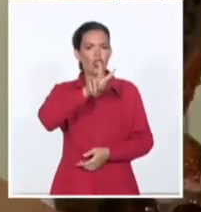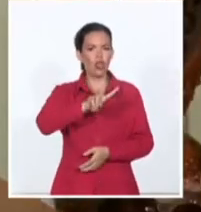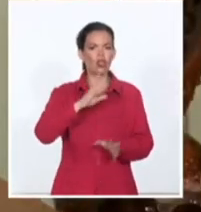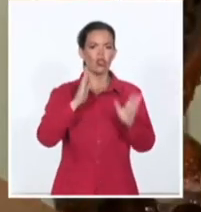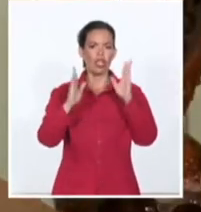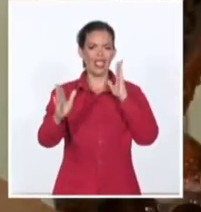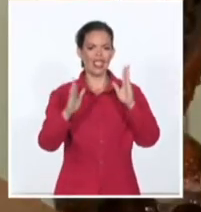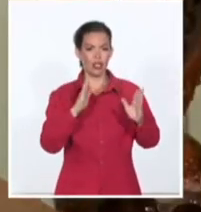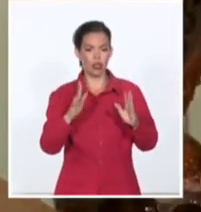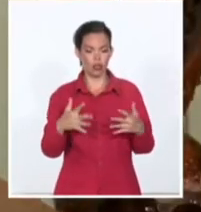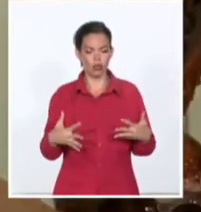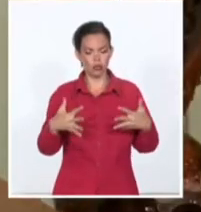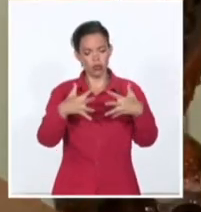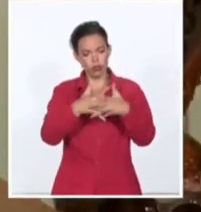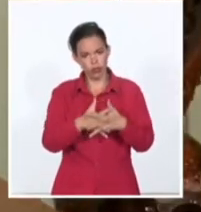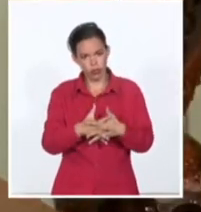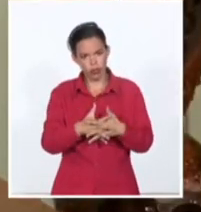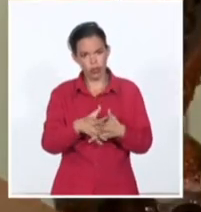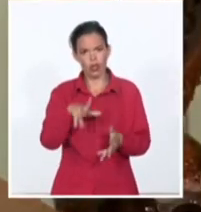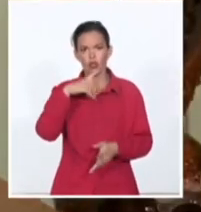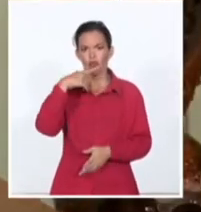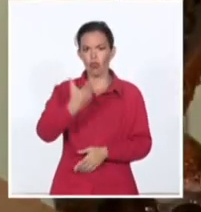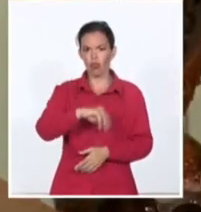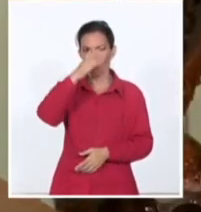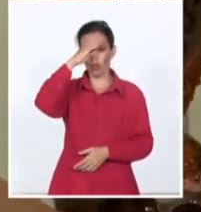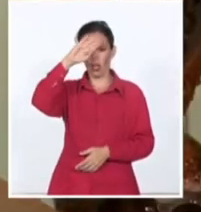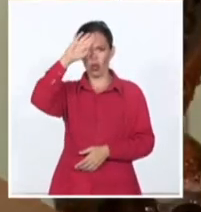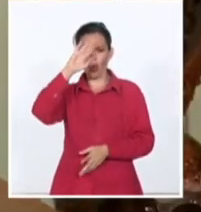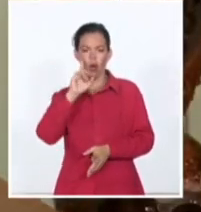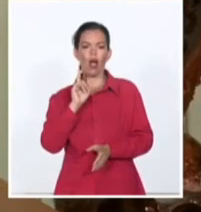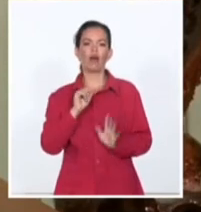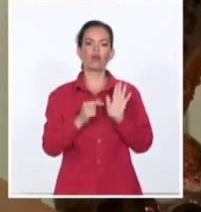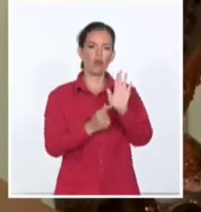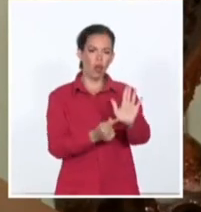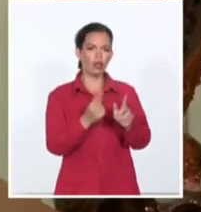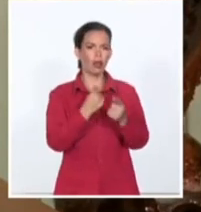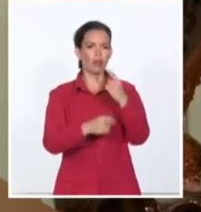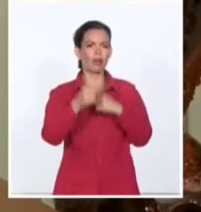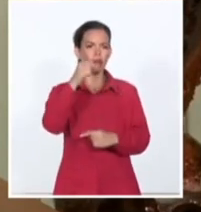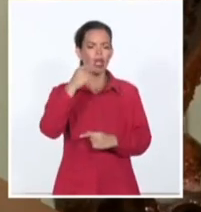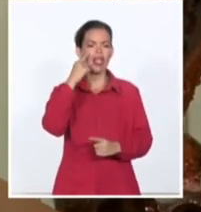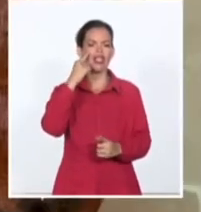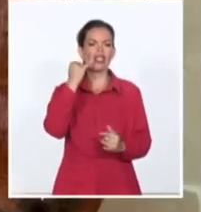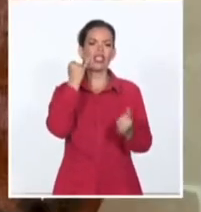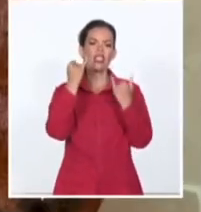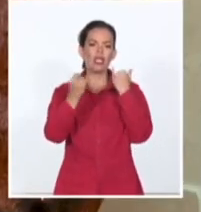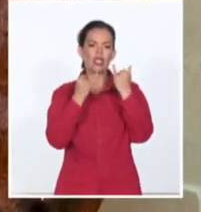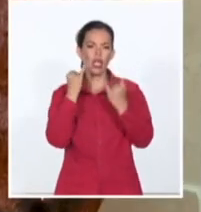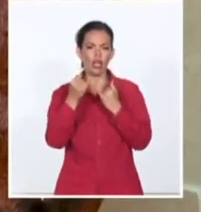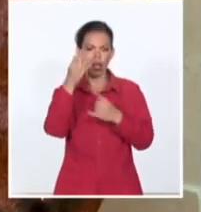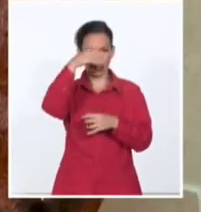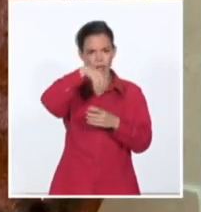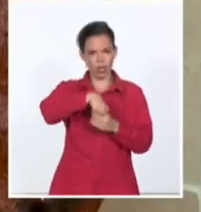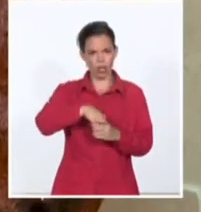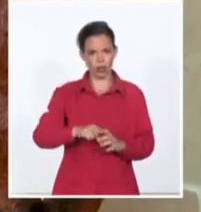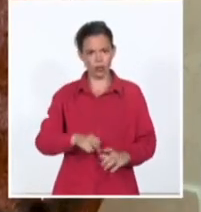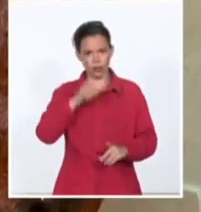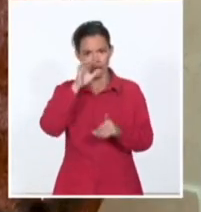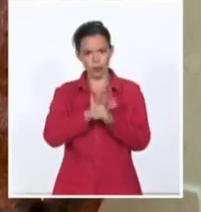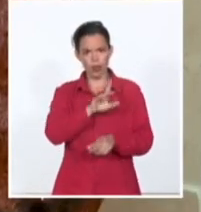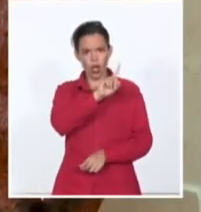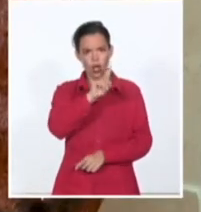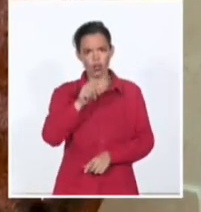intergubernamental entre Cuba y Rusia, los primeros intereses cubanos en formar parte de la Unión. El 11 de diciembre del